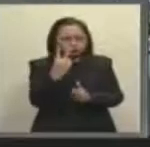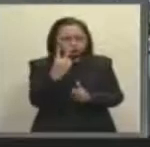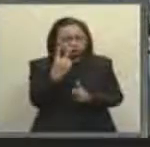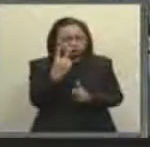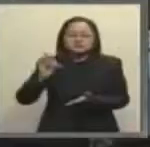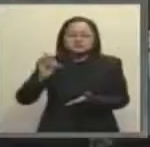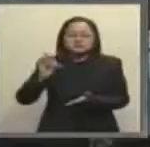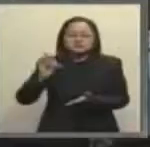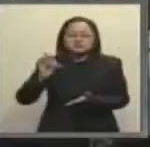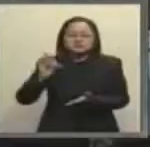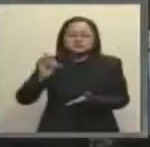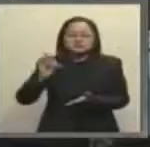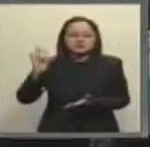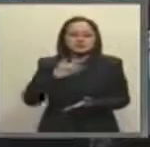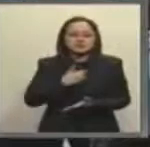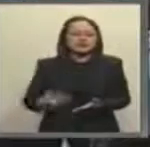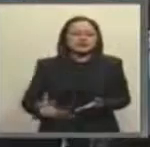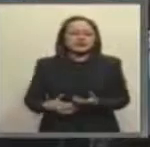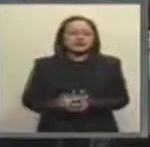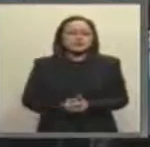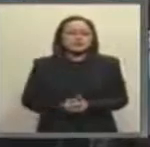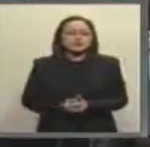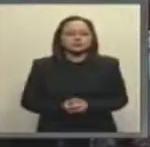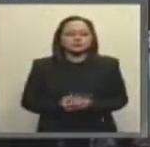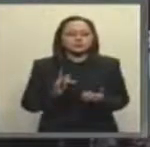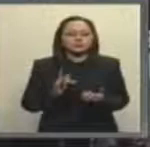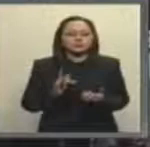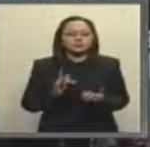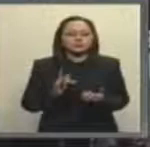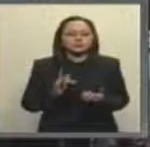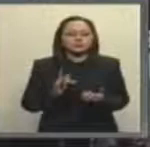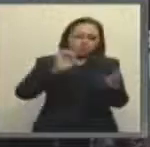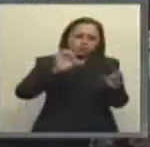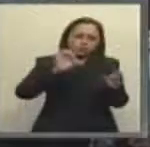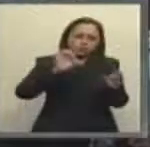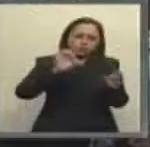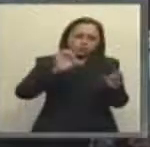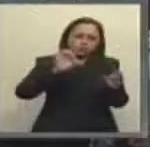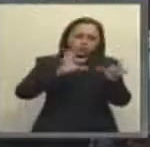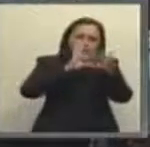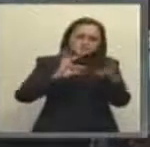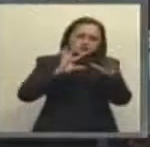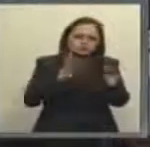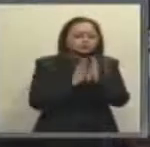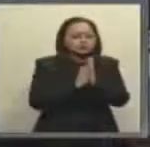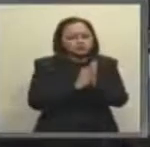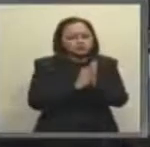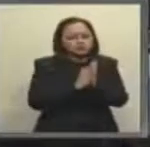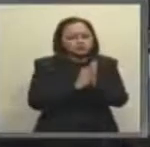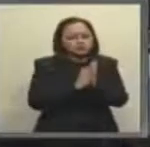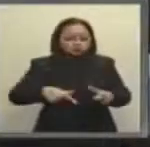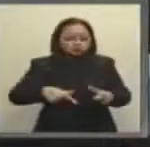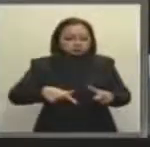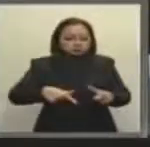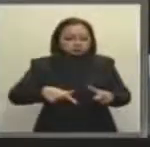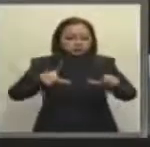Le agradezco, diputado presidente. Solo para que quede claro, compañeros, cuál es el tema de discusión. Y ustedes tienen ahí